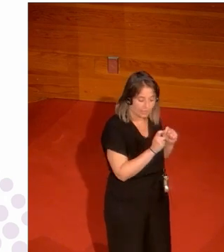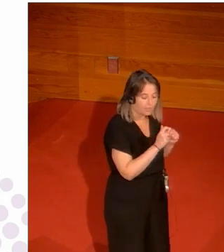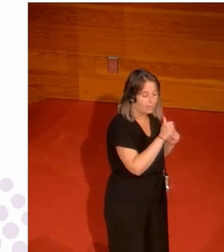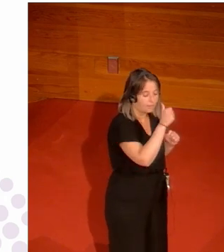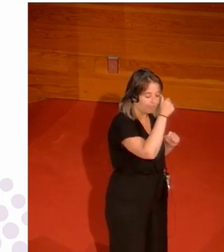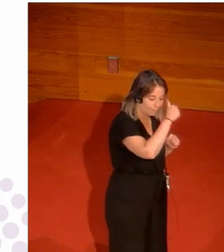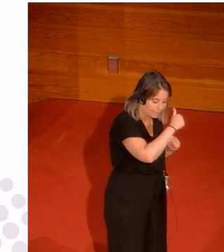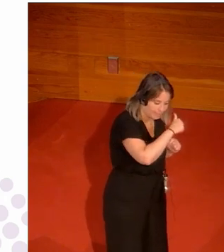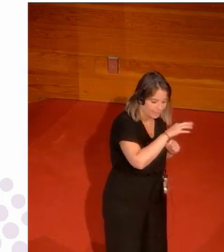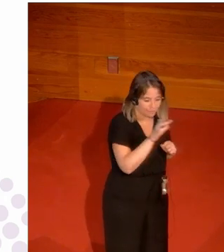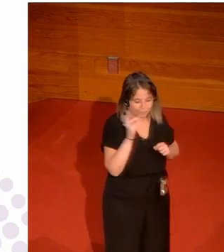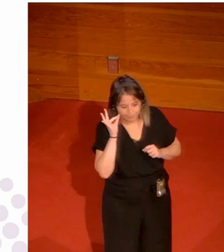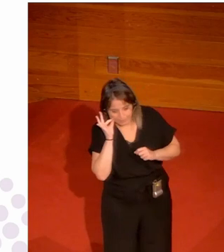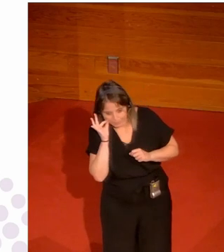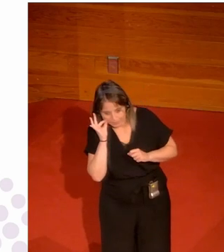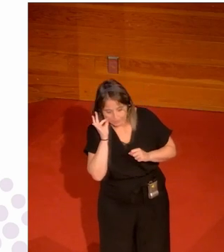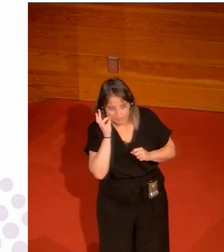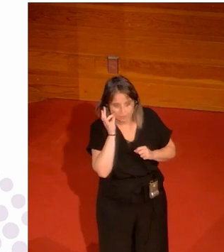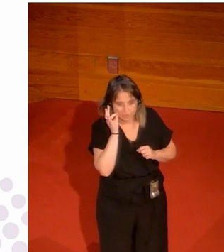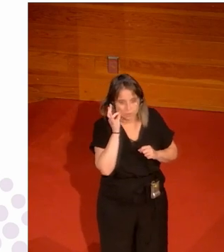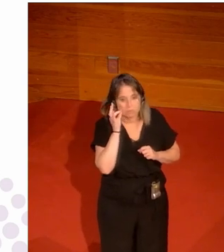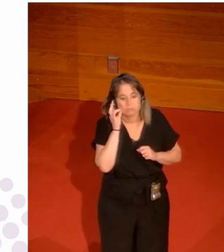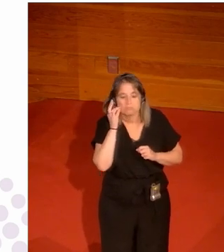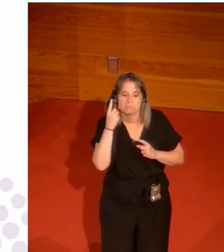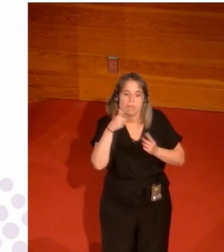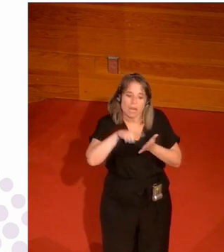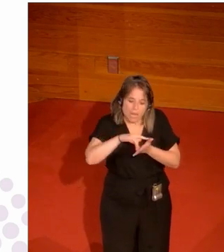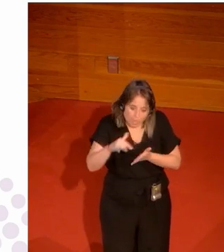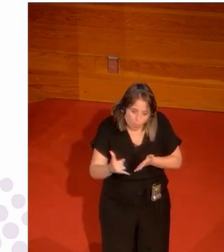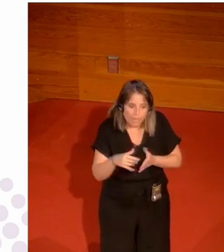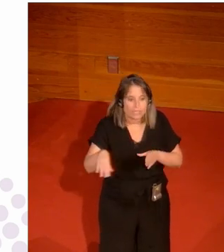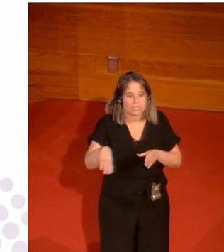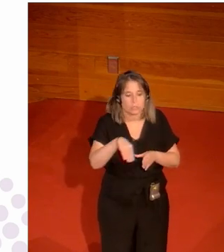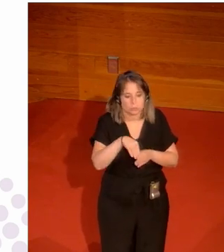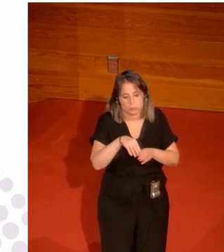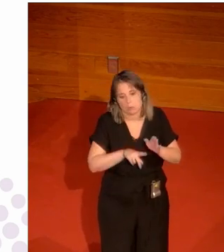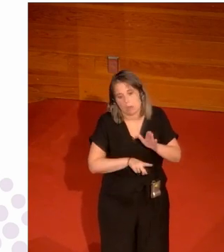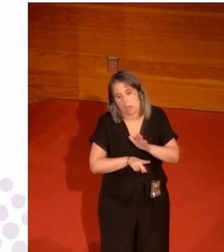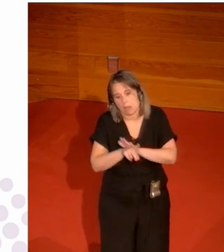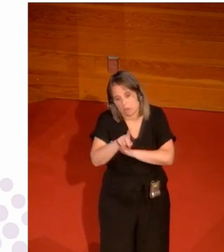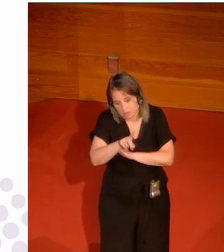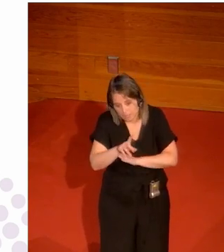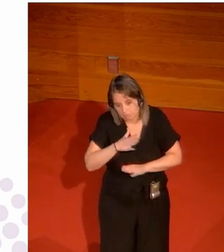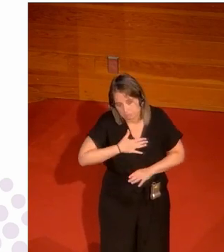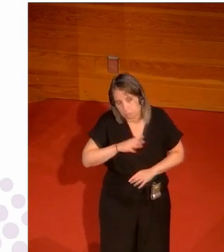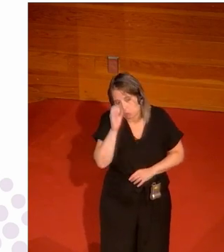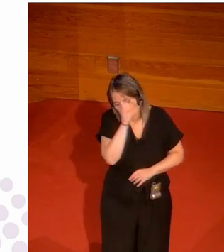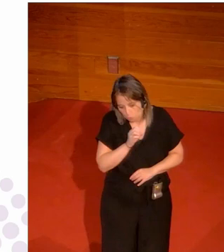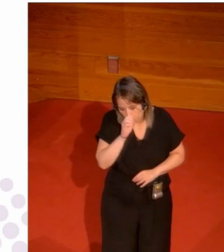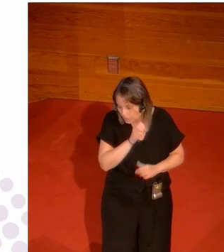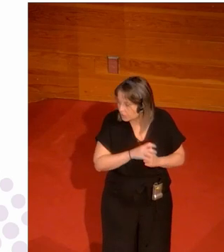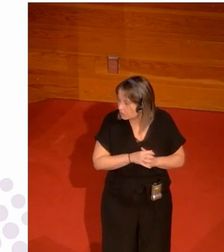fútbol femenino y entonces estamos avanzando en el lenguaje inclusivo o todo es fútbol en mi opinión